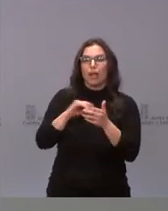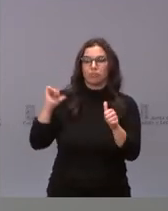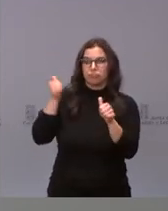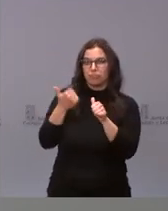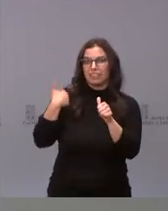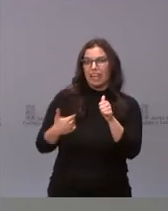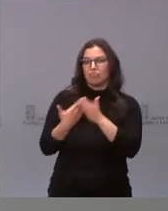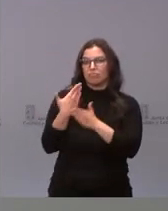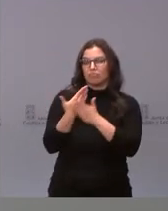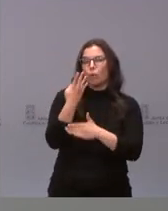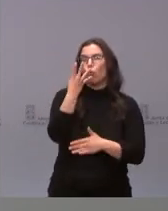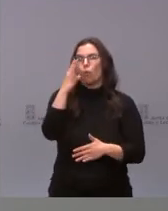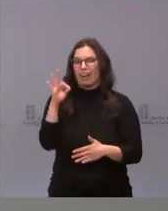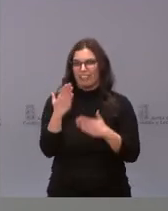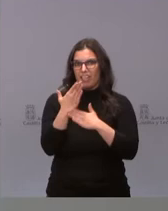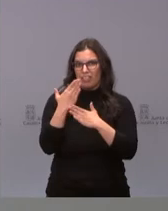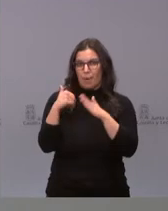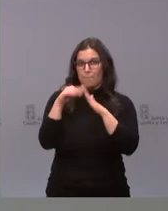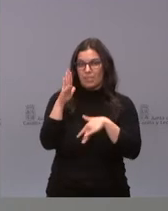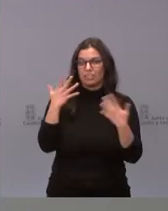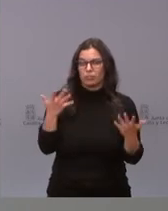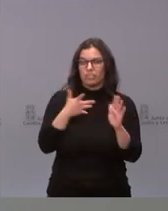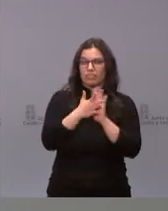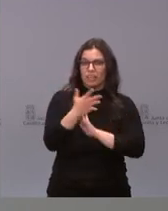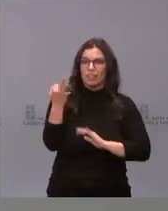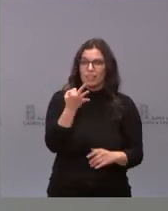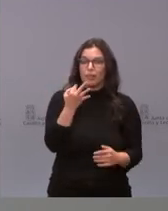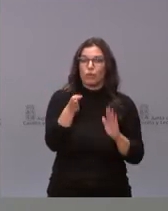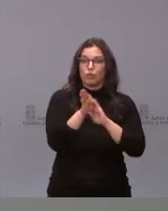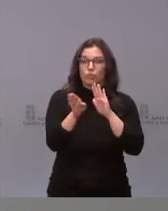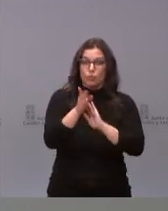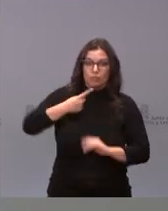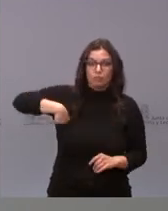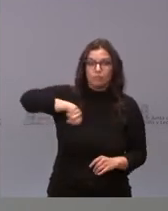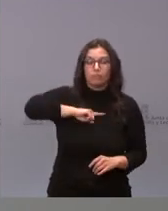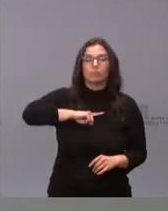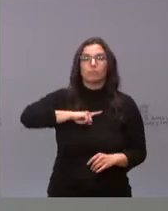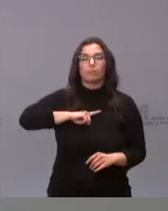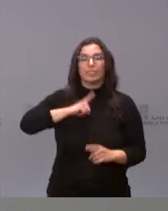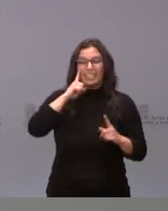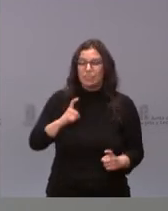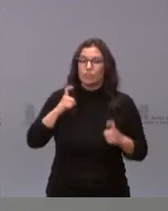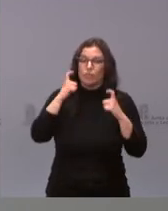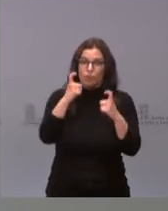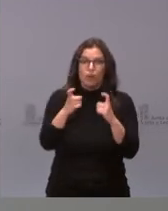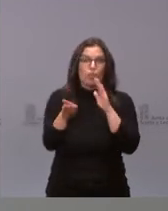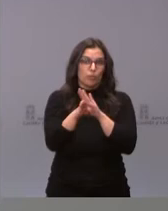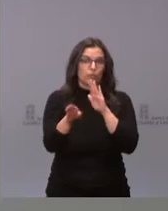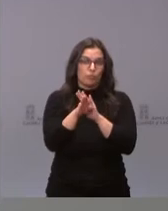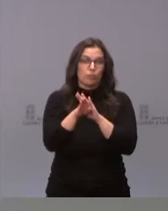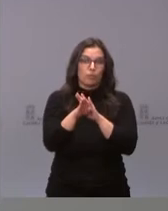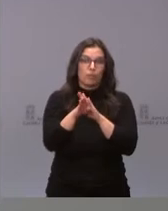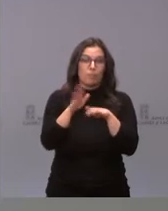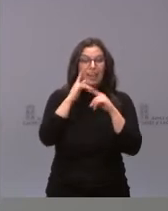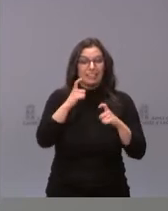días ingresados en la UCI. Por lo tanto, tenemos que seguir, por nuestra parte, haciendo el esfuerzo de intentar